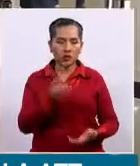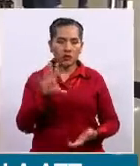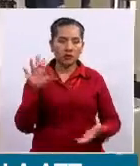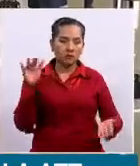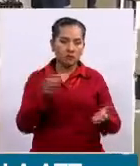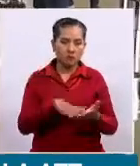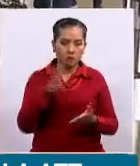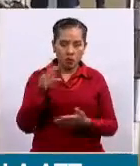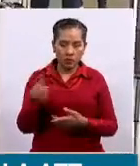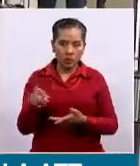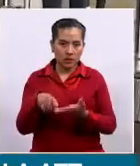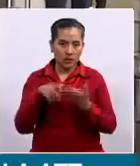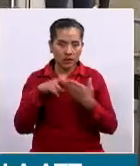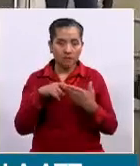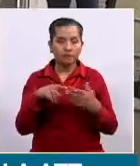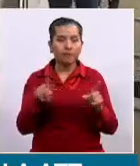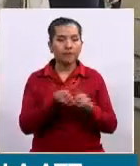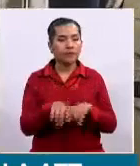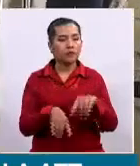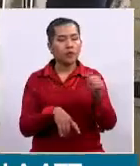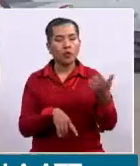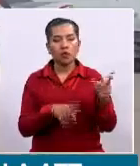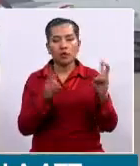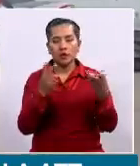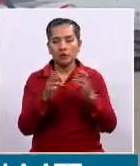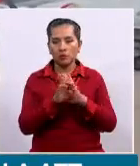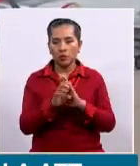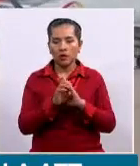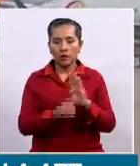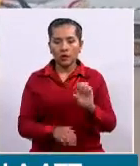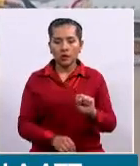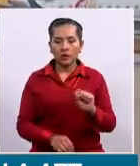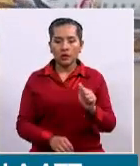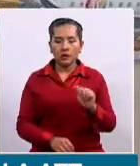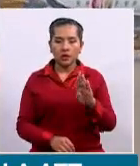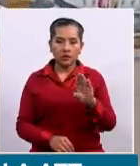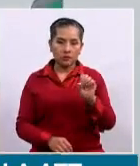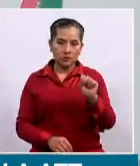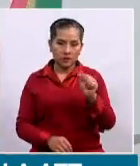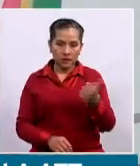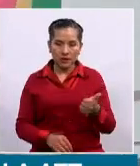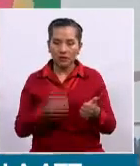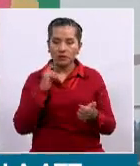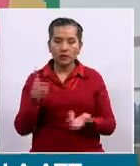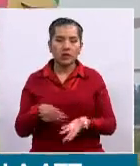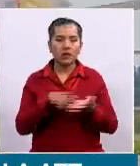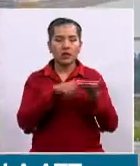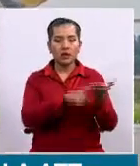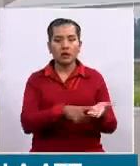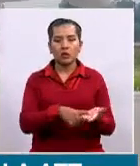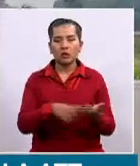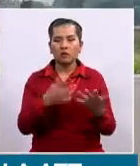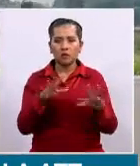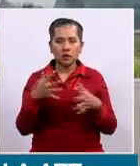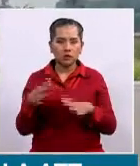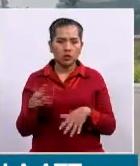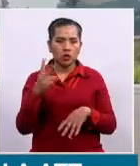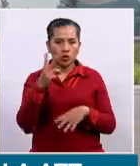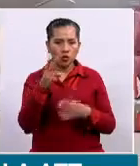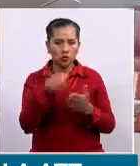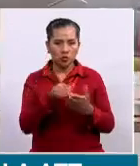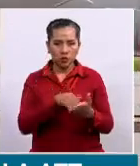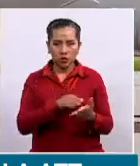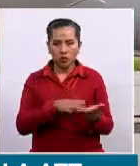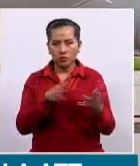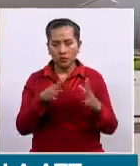En el caso de, por ejemplo, de Zapsa, tiene también una deuda de aproximadamente 2 millones,